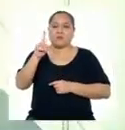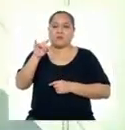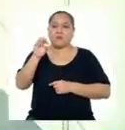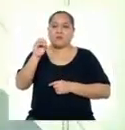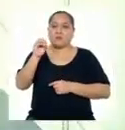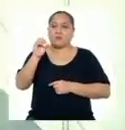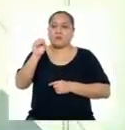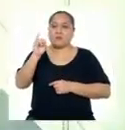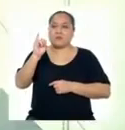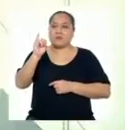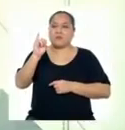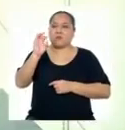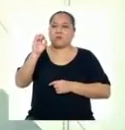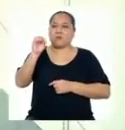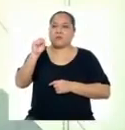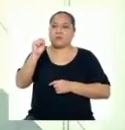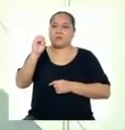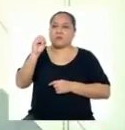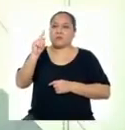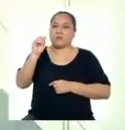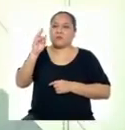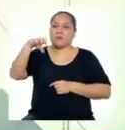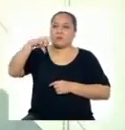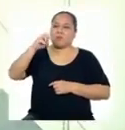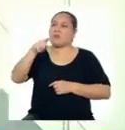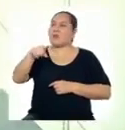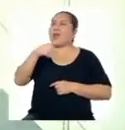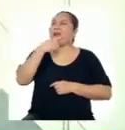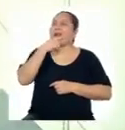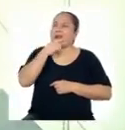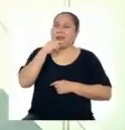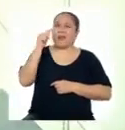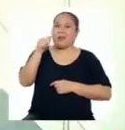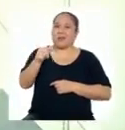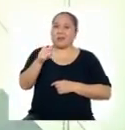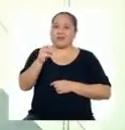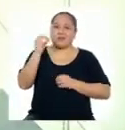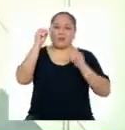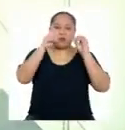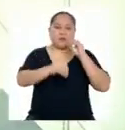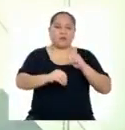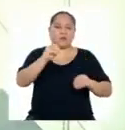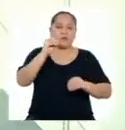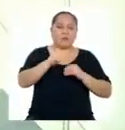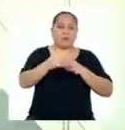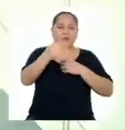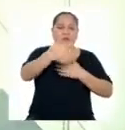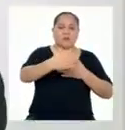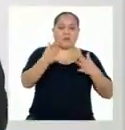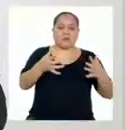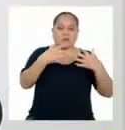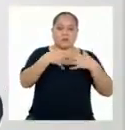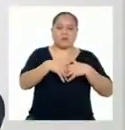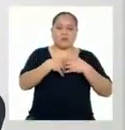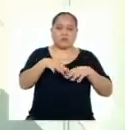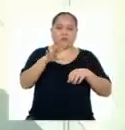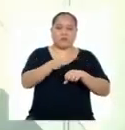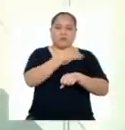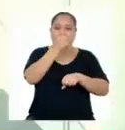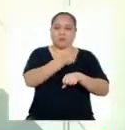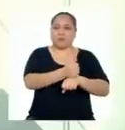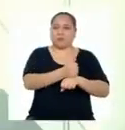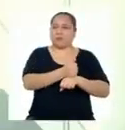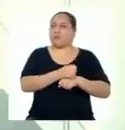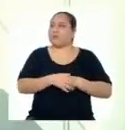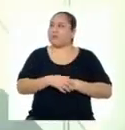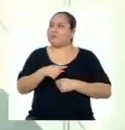Ah, radioisótopos Eso es lo que producen en la planta de irradiación de Santanita Así es